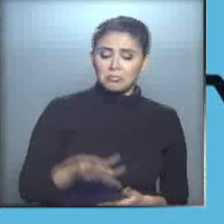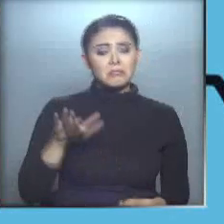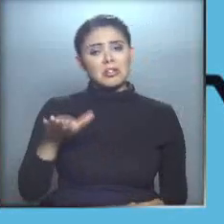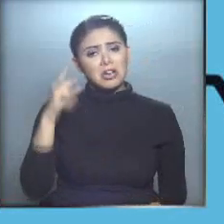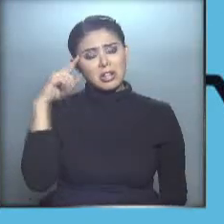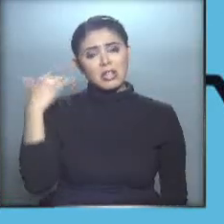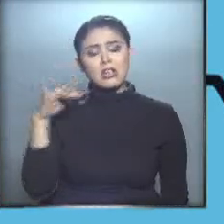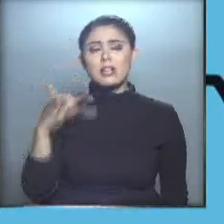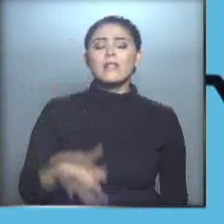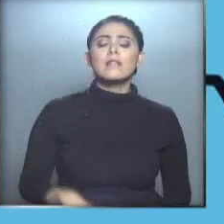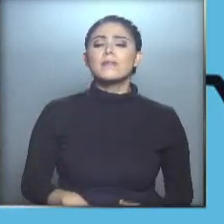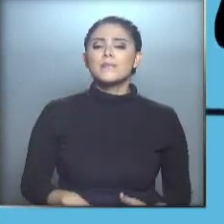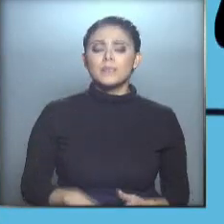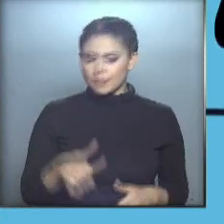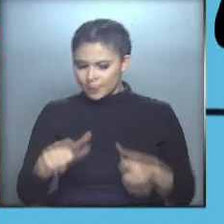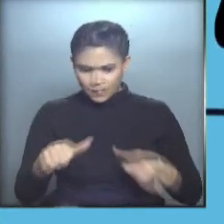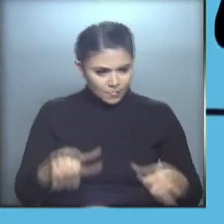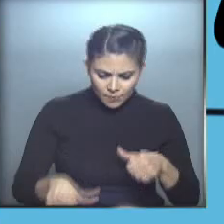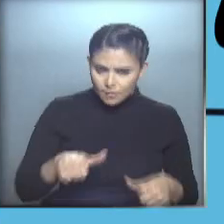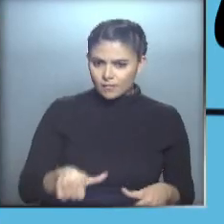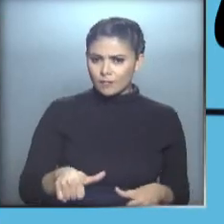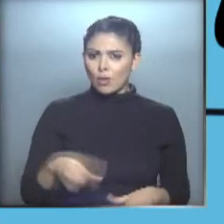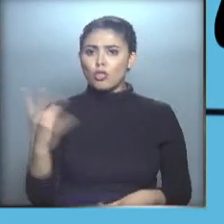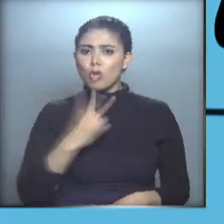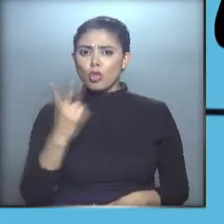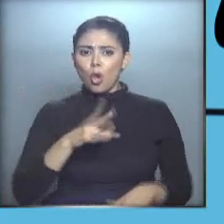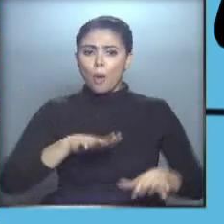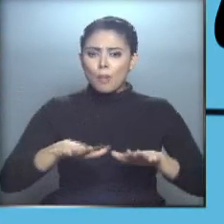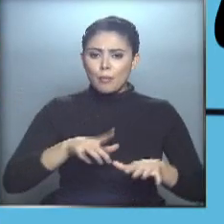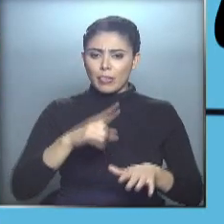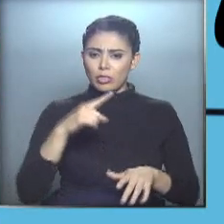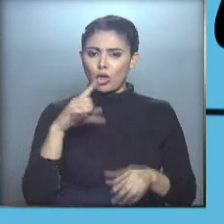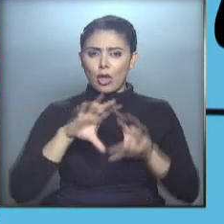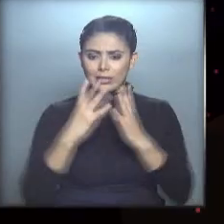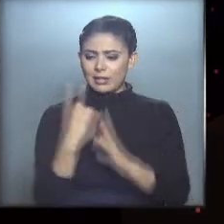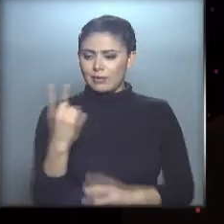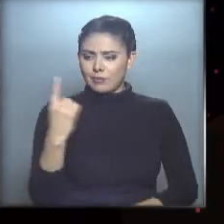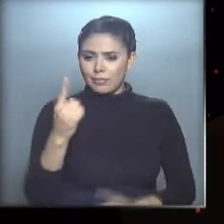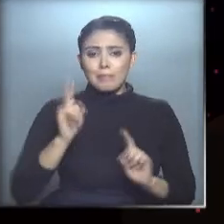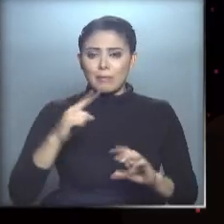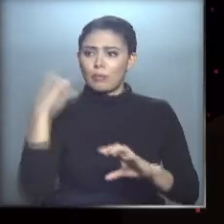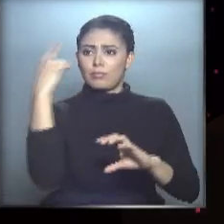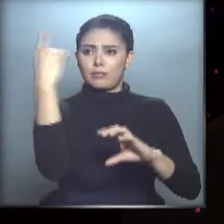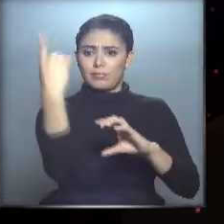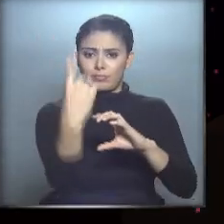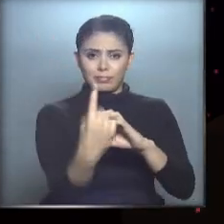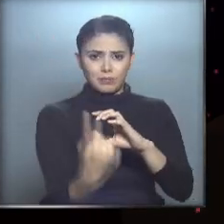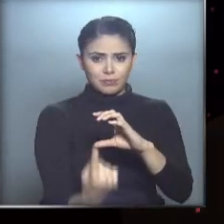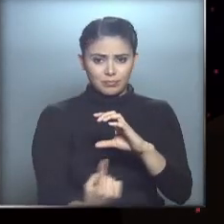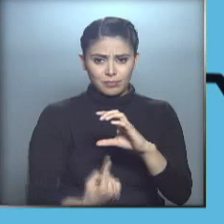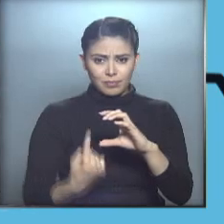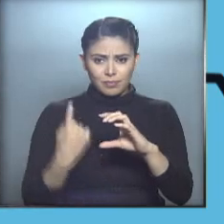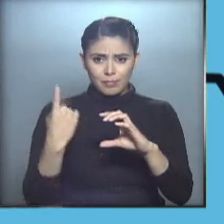un genio. Los dos movimientos, el de rotación y el de traslación, se dan al mismo tiempo.